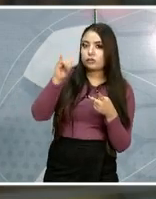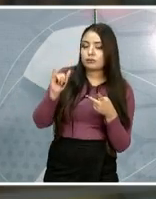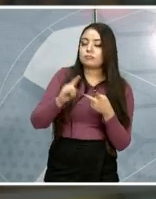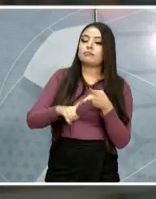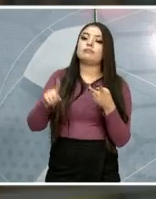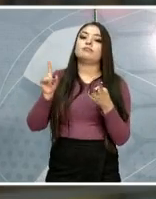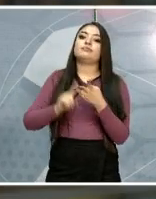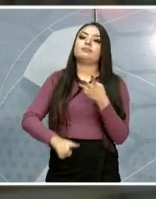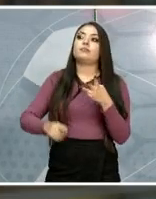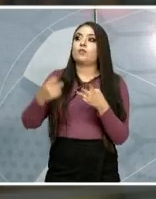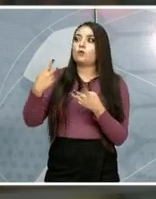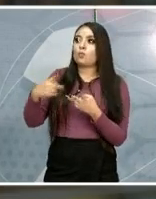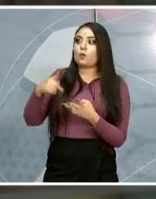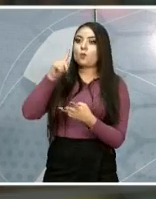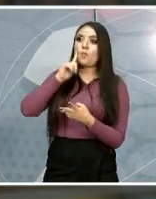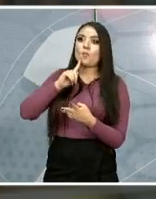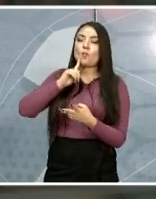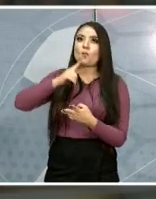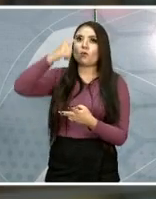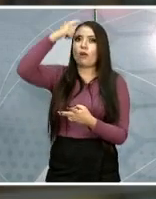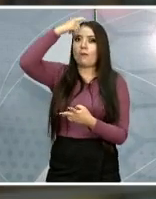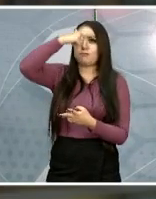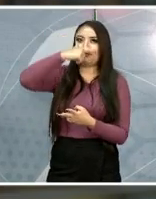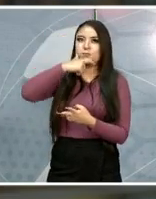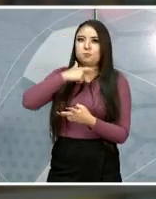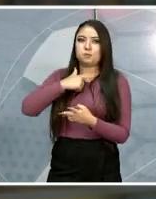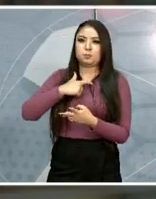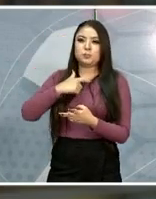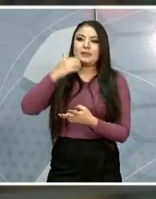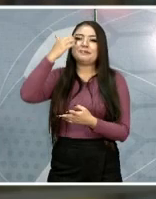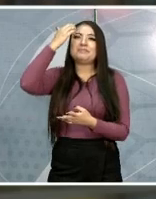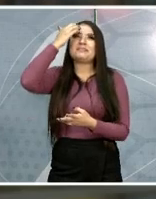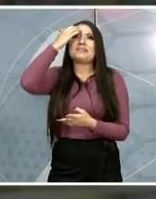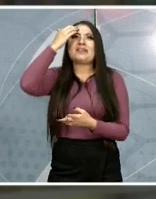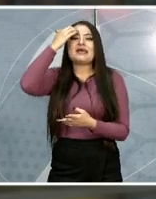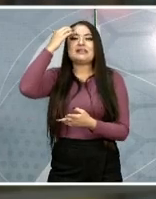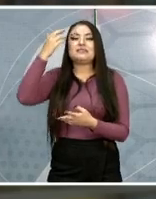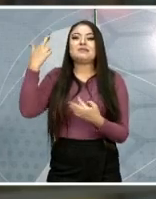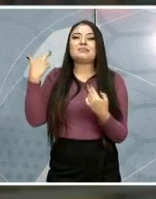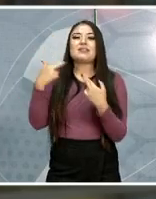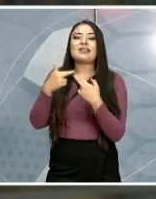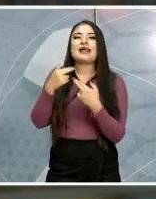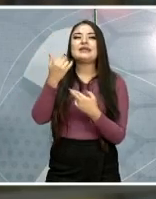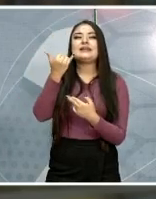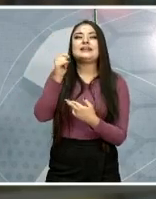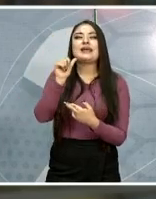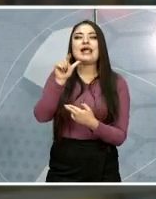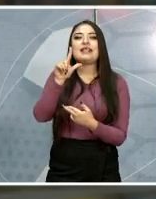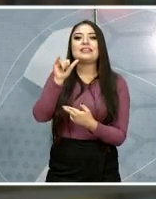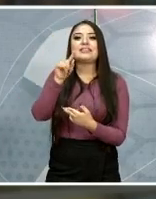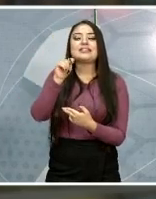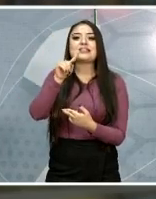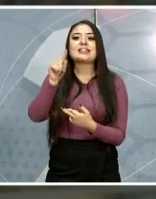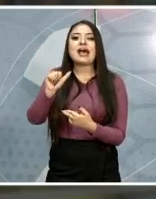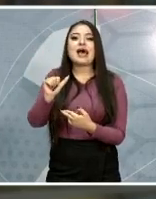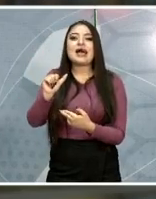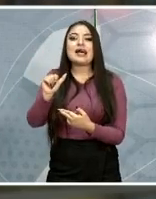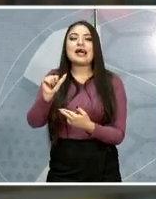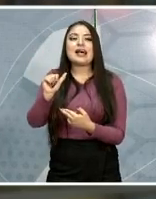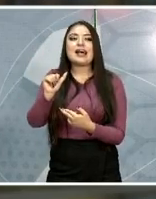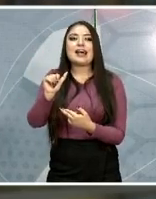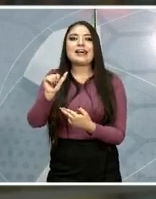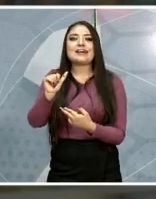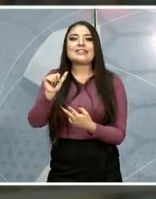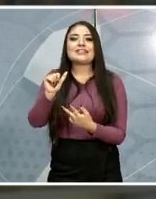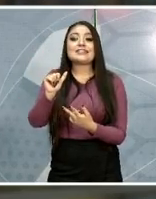autóctonos, modelando